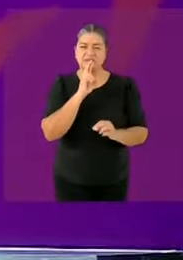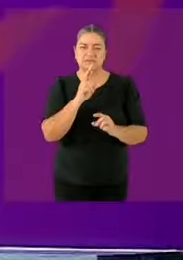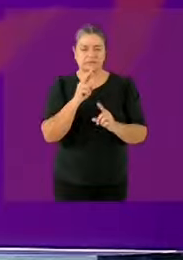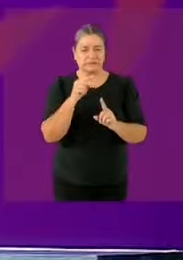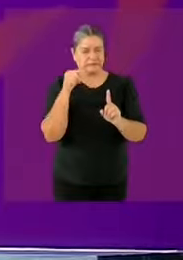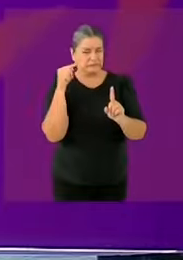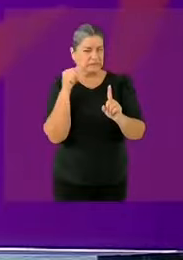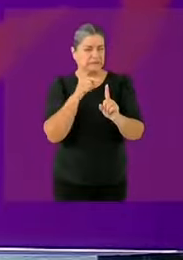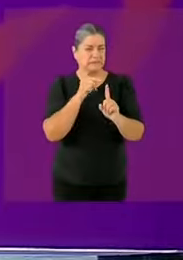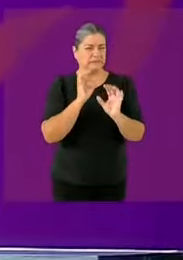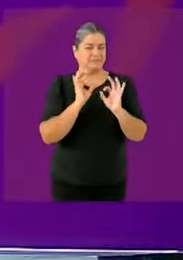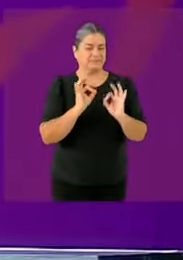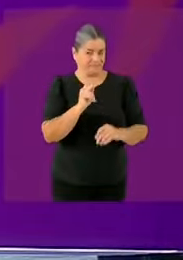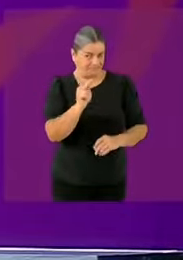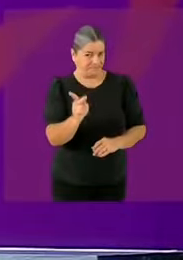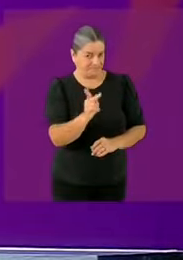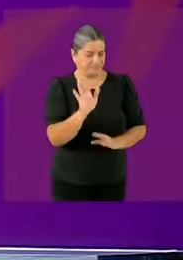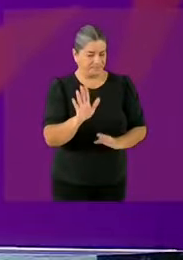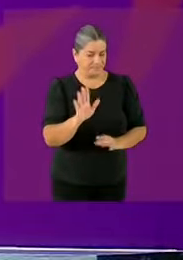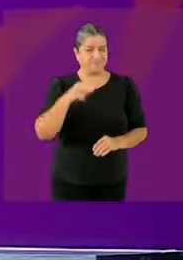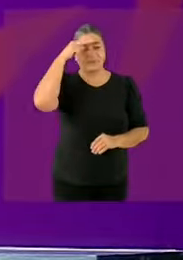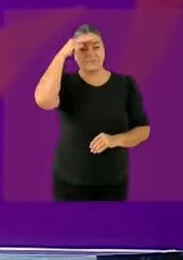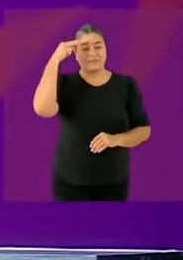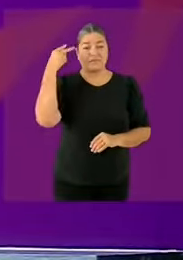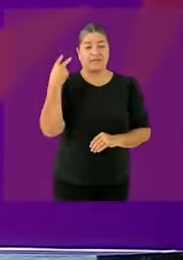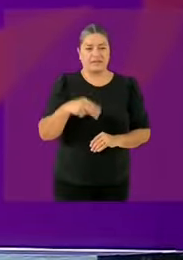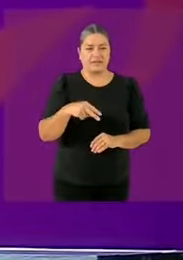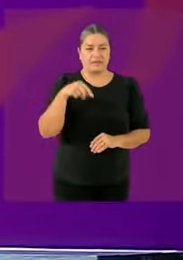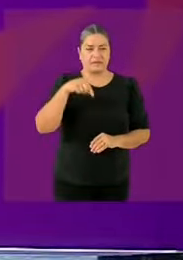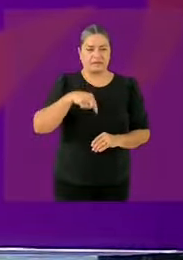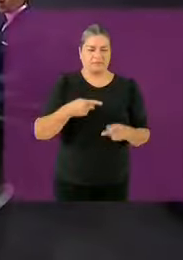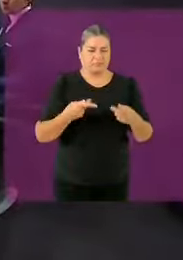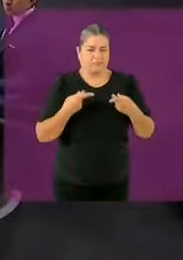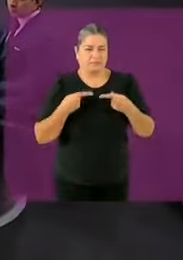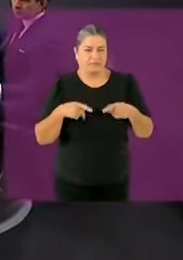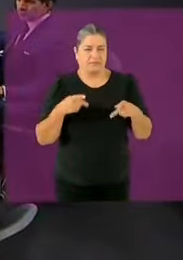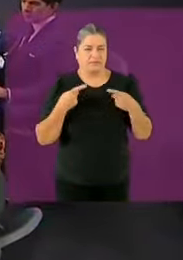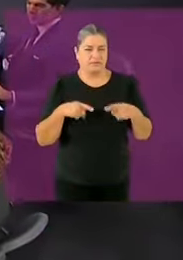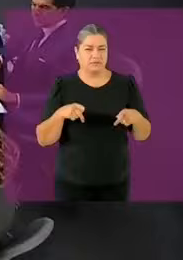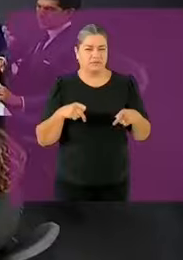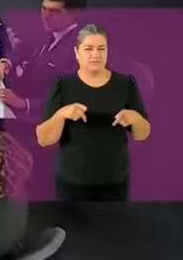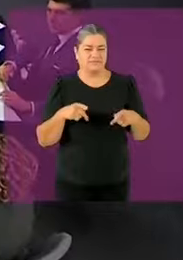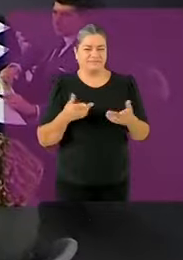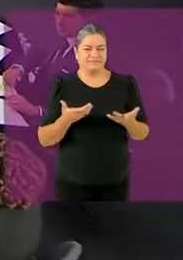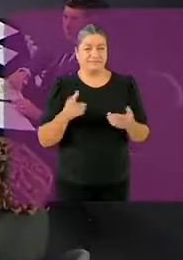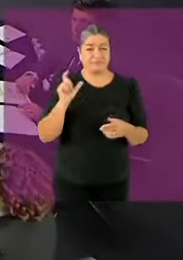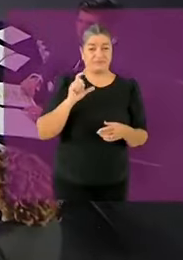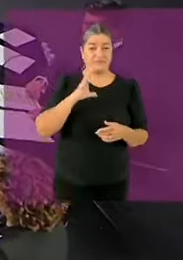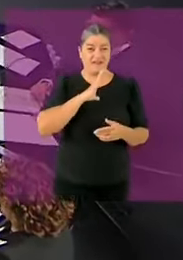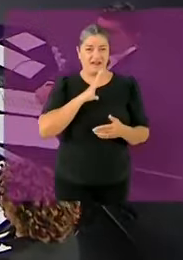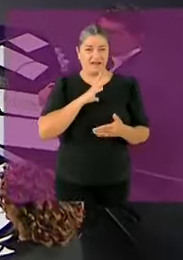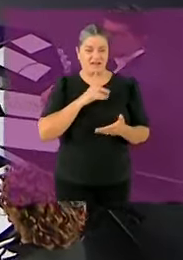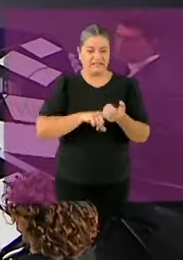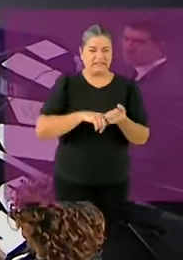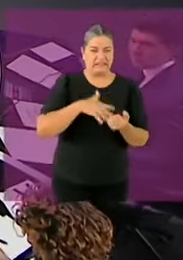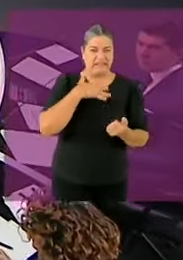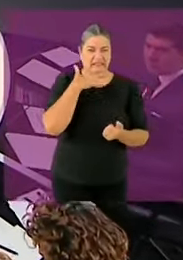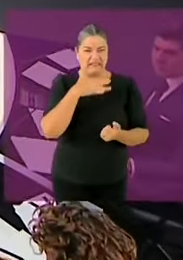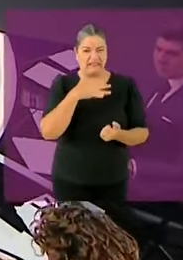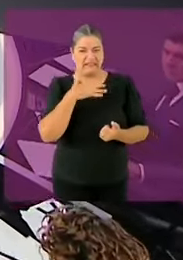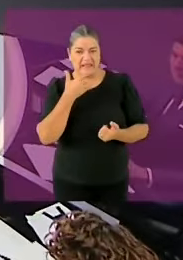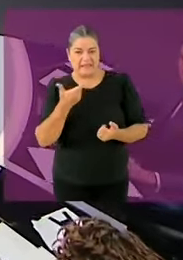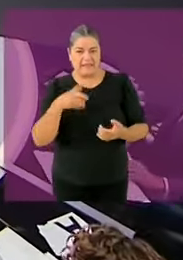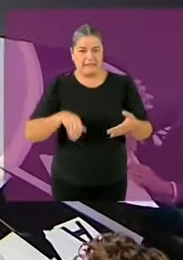es reconocida legalmente como víctima cuando ocurren estos desfalcos, cuando ocurren estos problemas de corrupción.